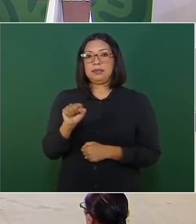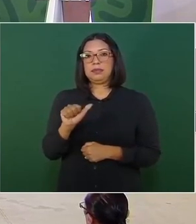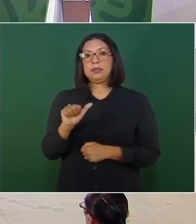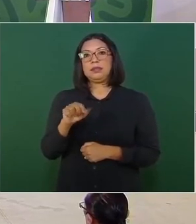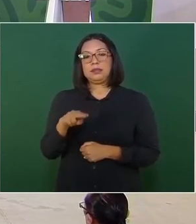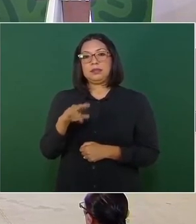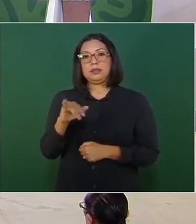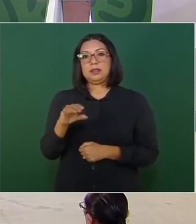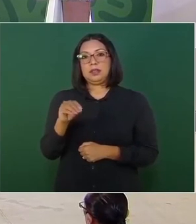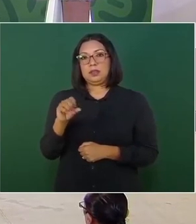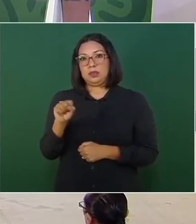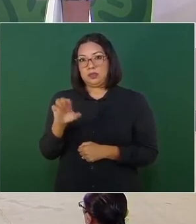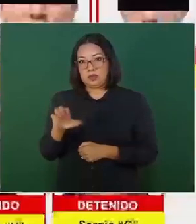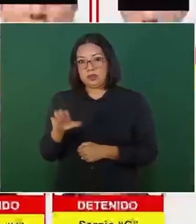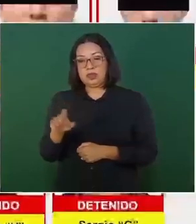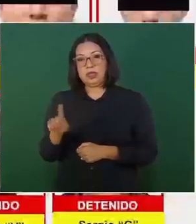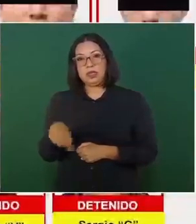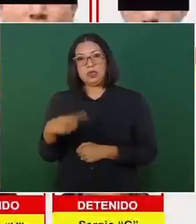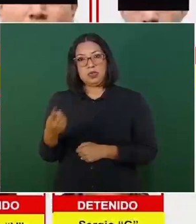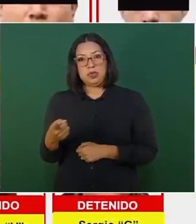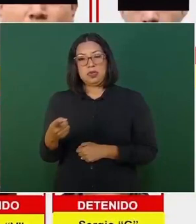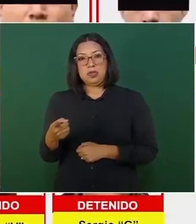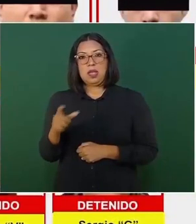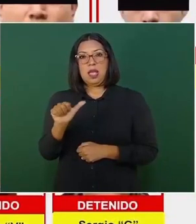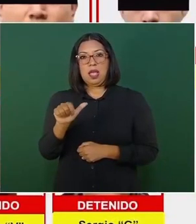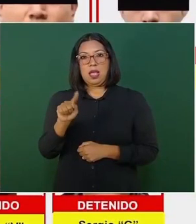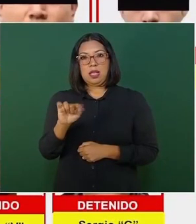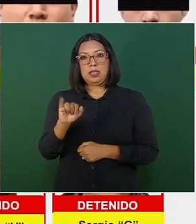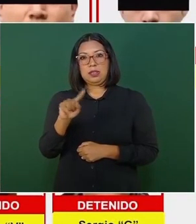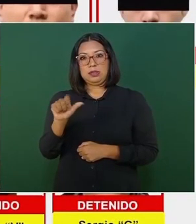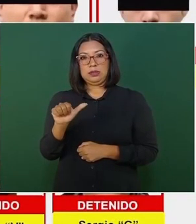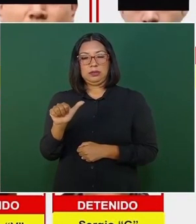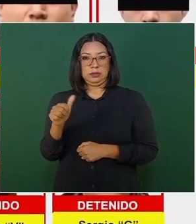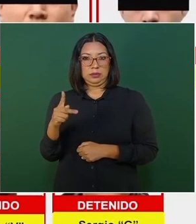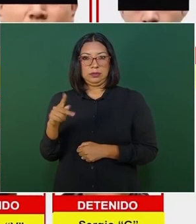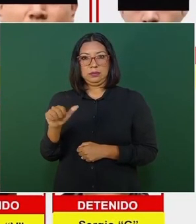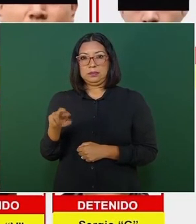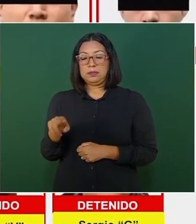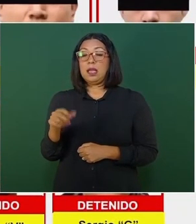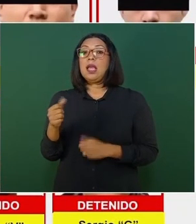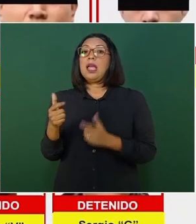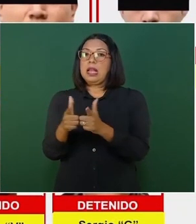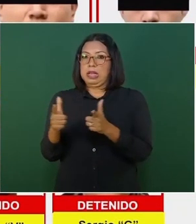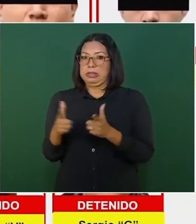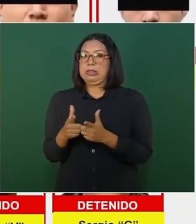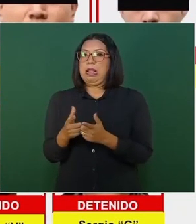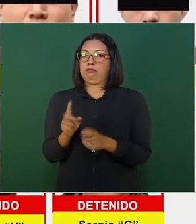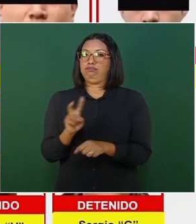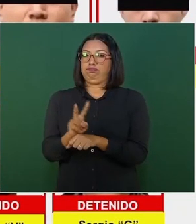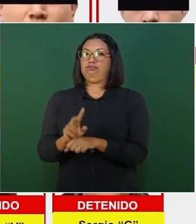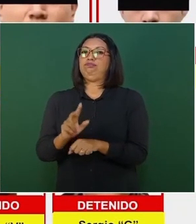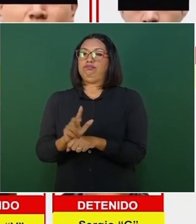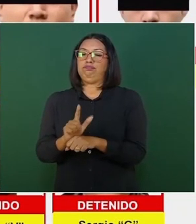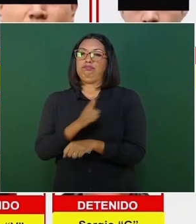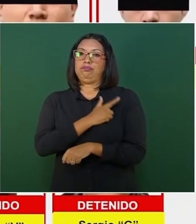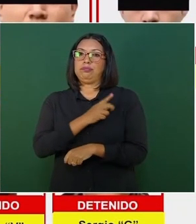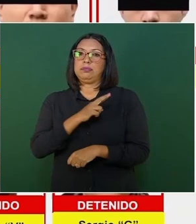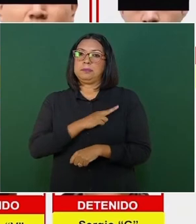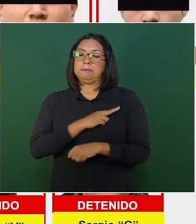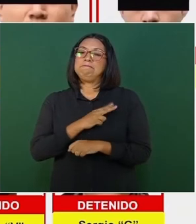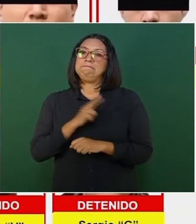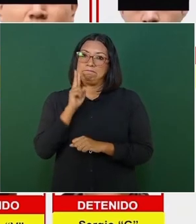Atizapán, El Alto, a partir de operaciones realizadas por la Secretaría de la Defensa Nacional, fueron